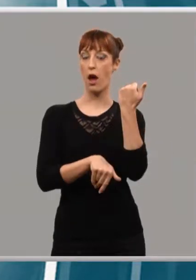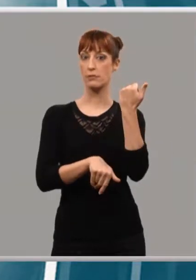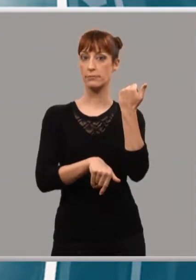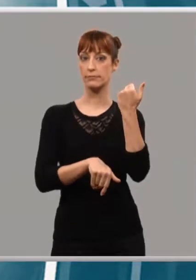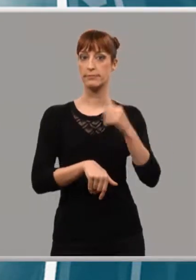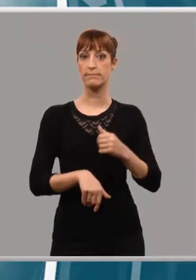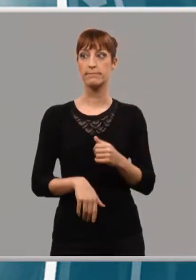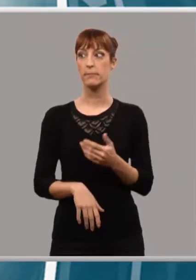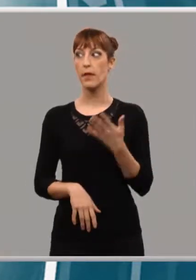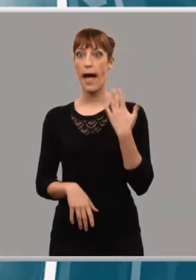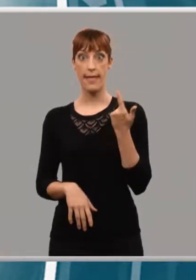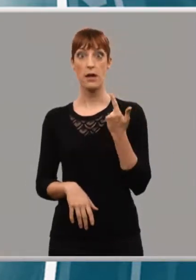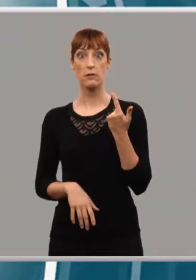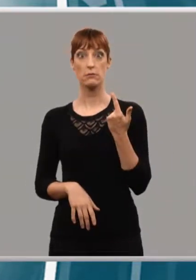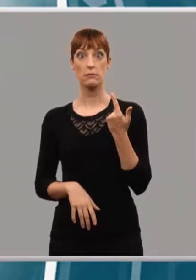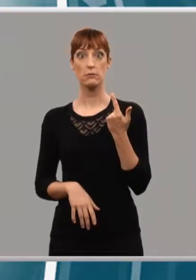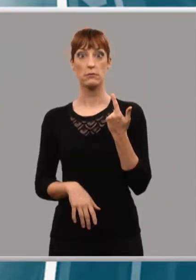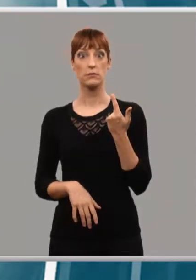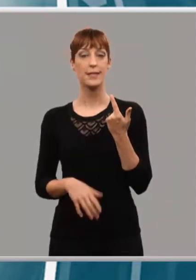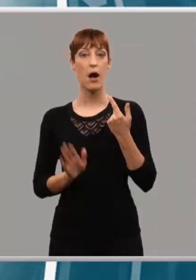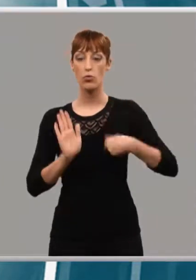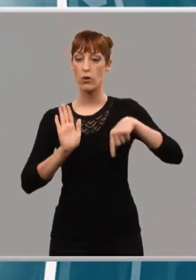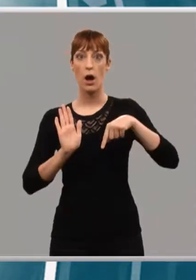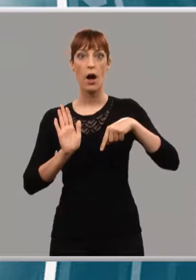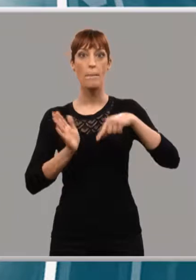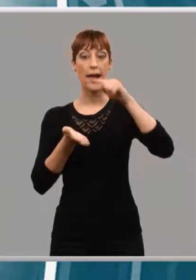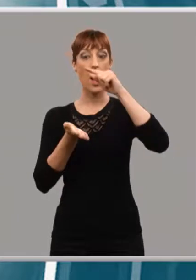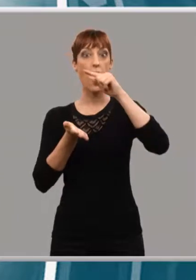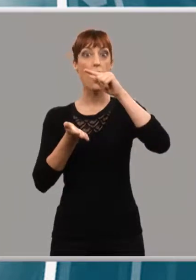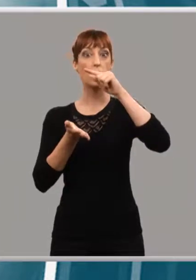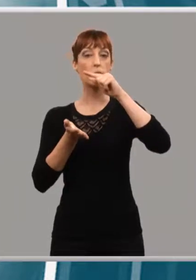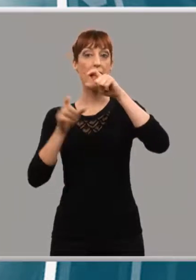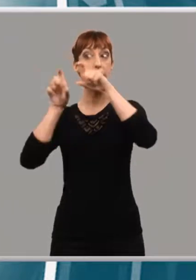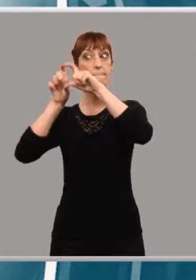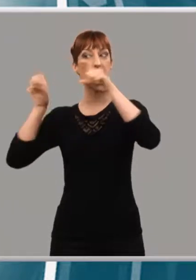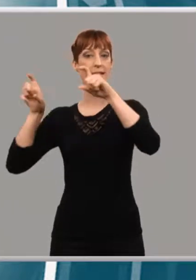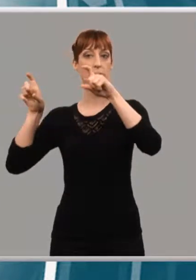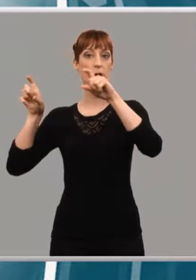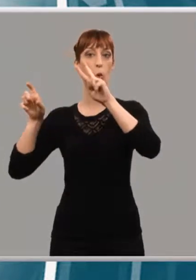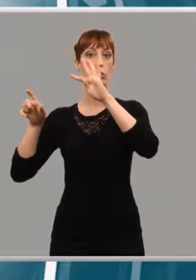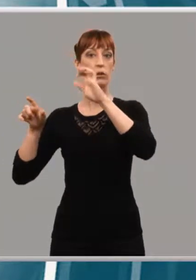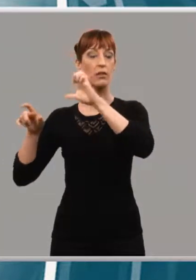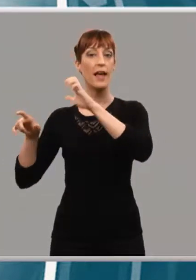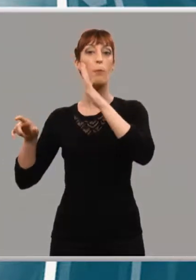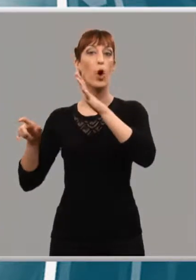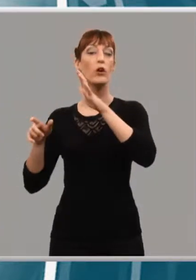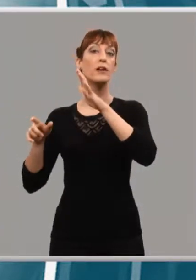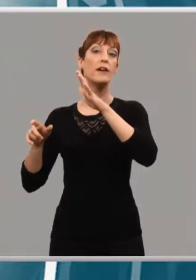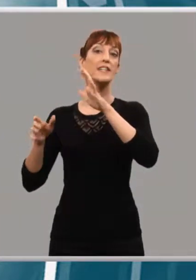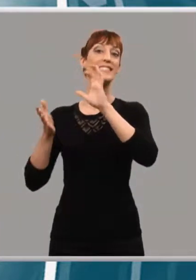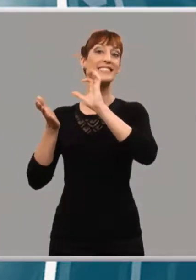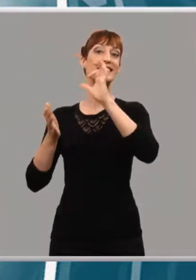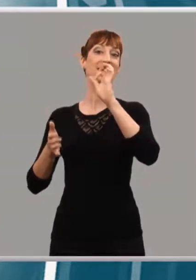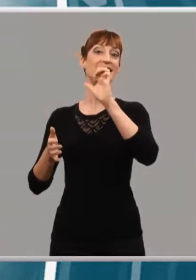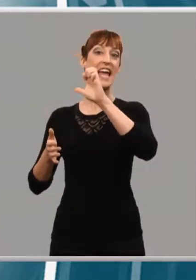mismo se trasladó un requerimiento urgente a la empresa concesionaria, que es la UTE formada por Ferrovial Servicios y Ferrocer